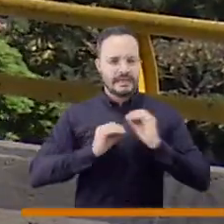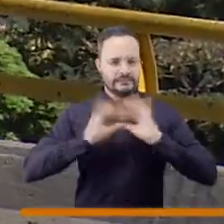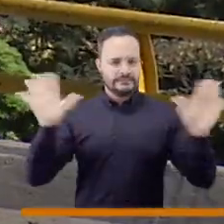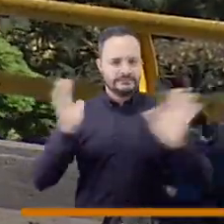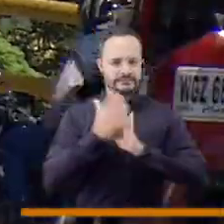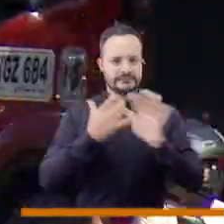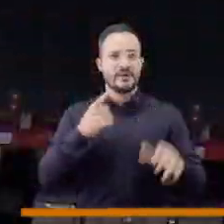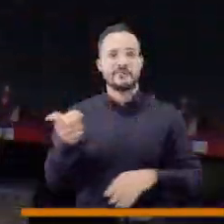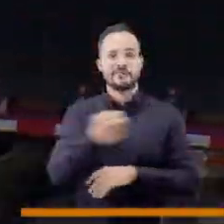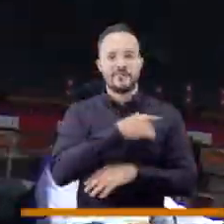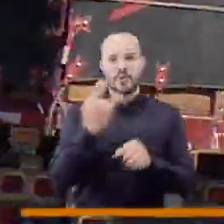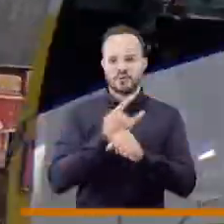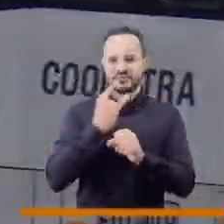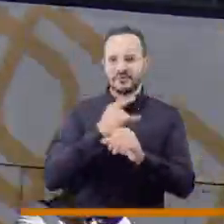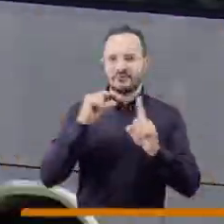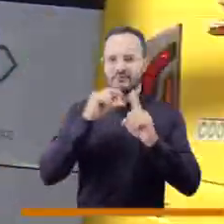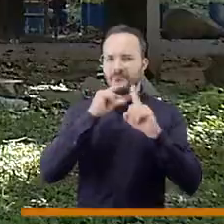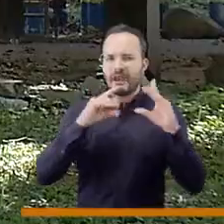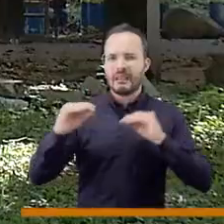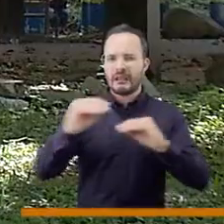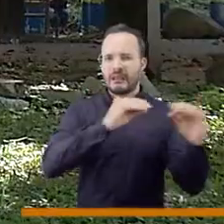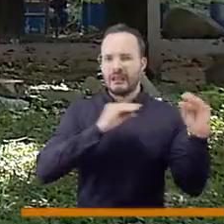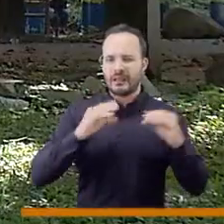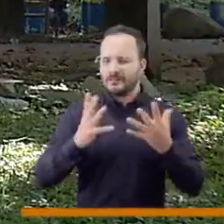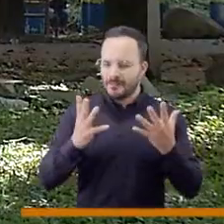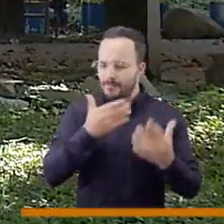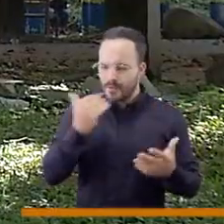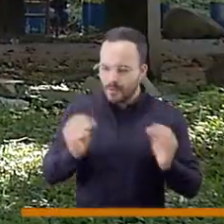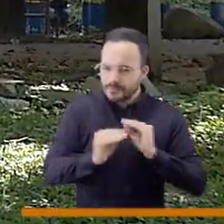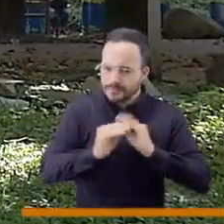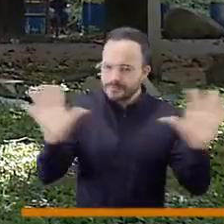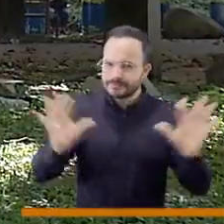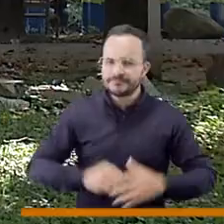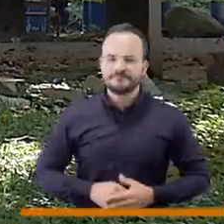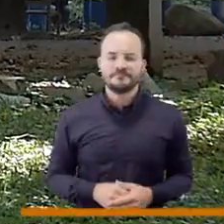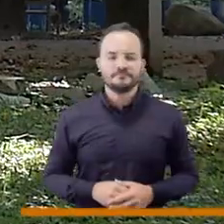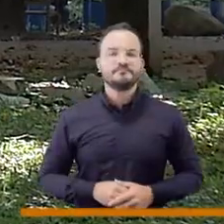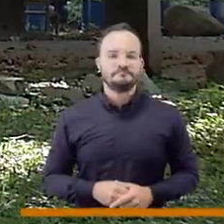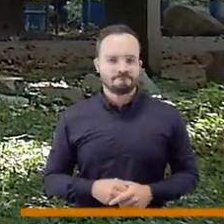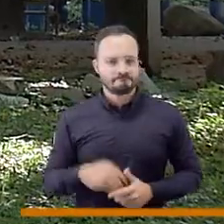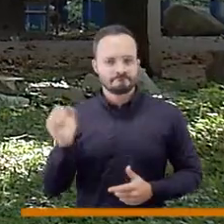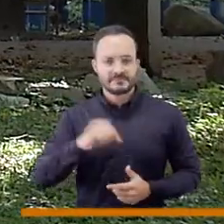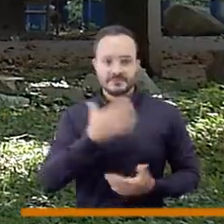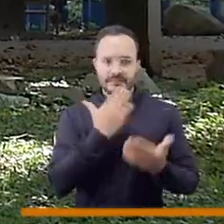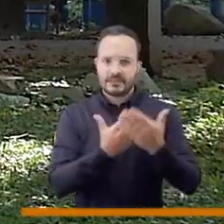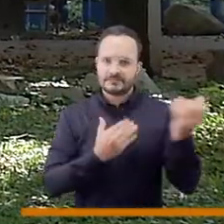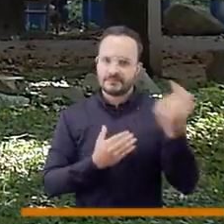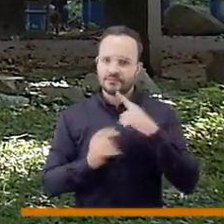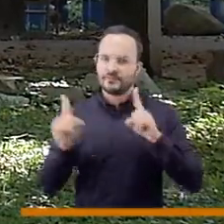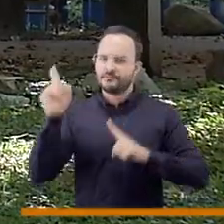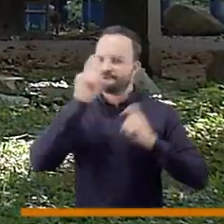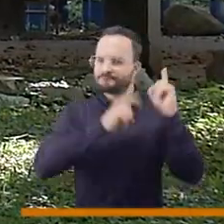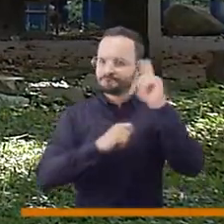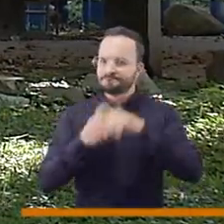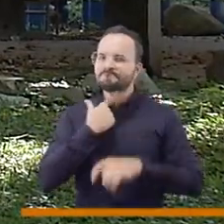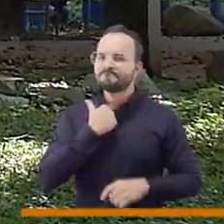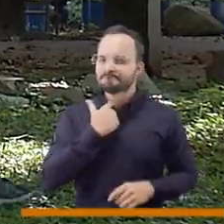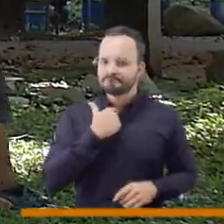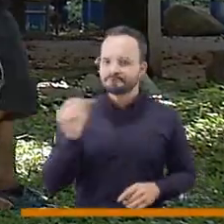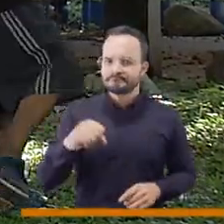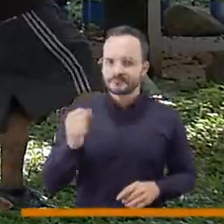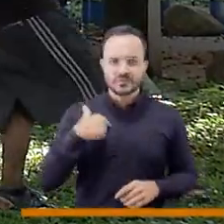importancia que merece el lenguaje y poder nombrar las situaciones? Sí, a mí me gusta mucho esa reflexión